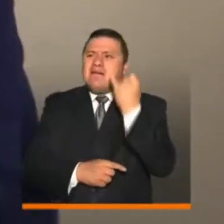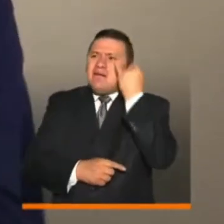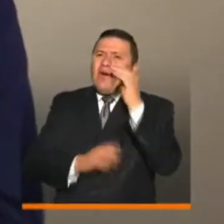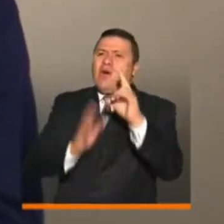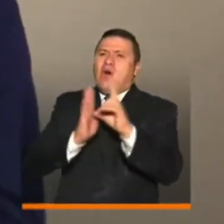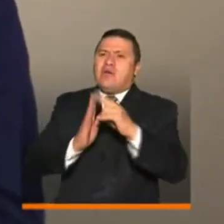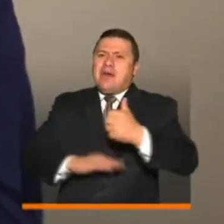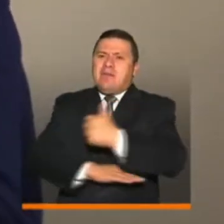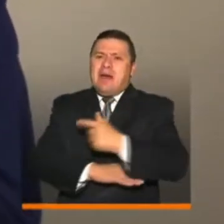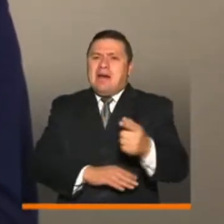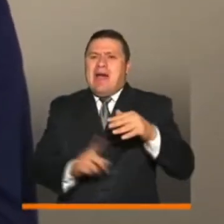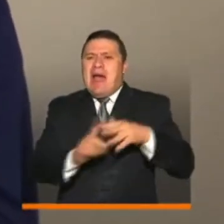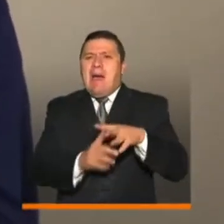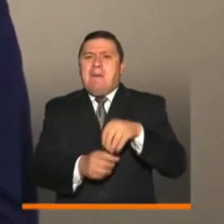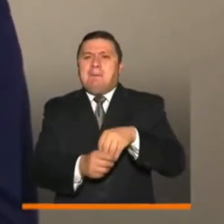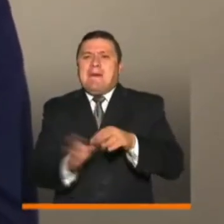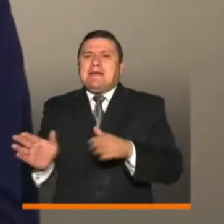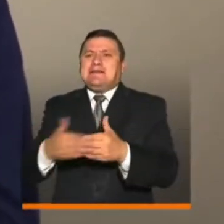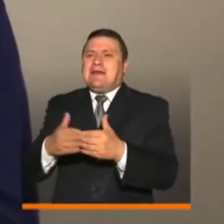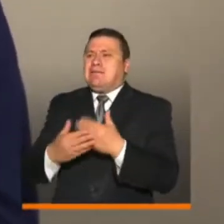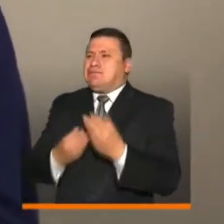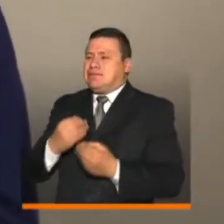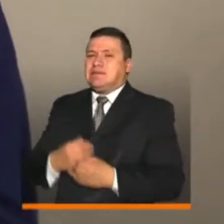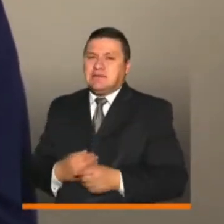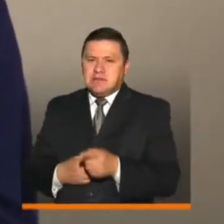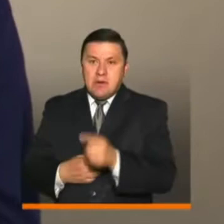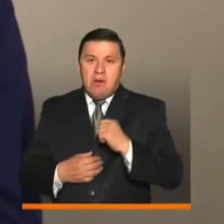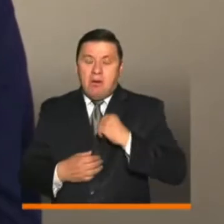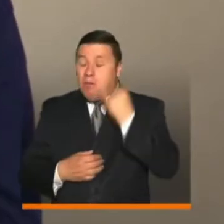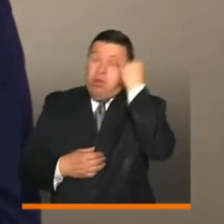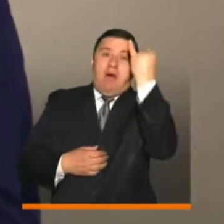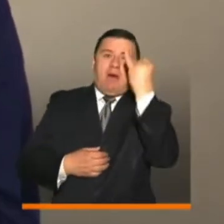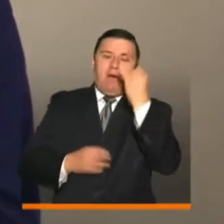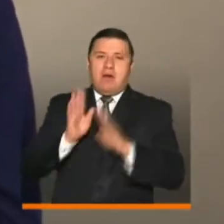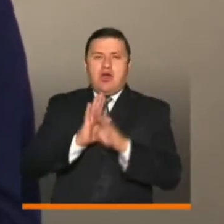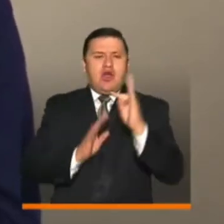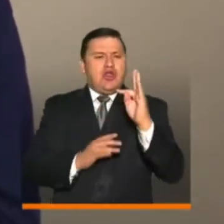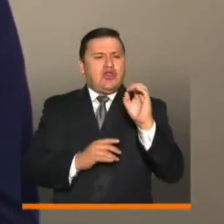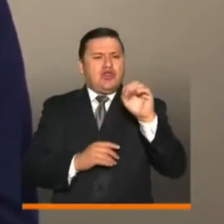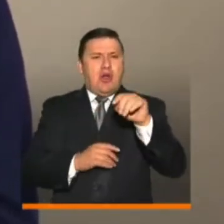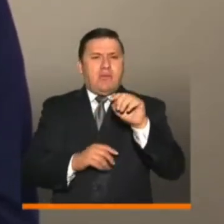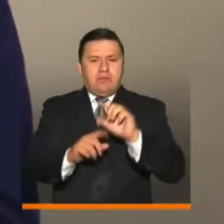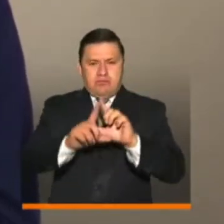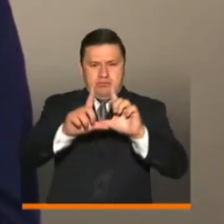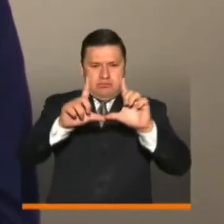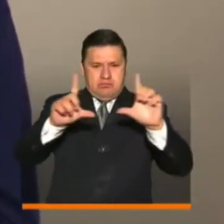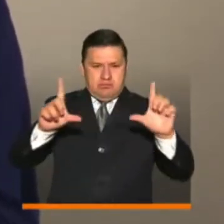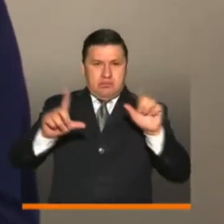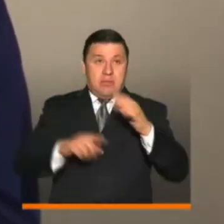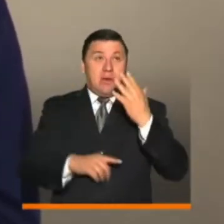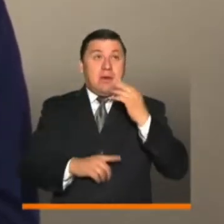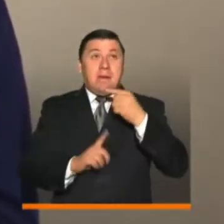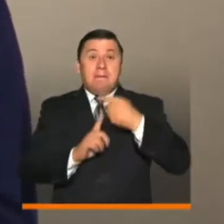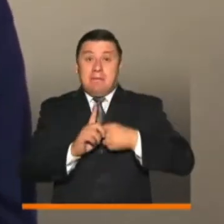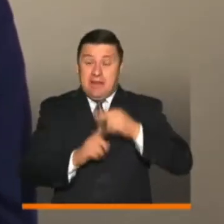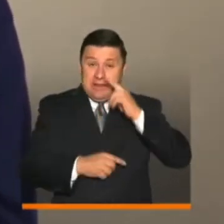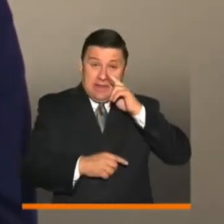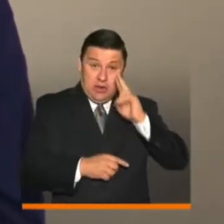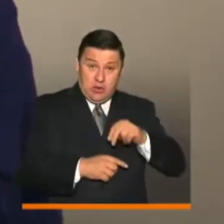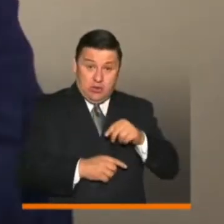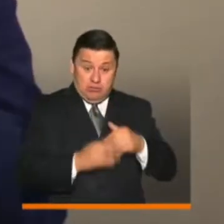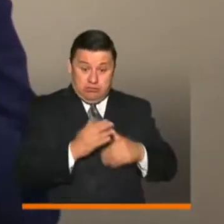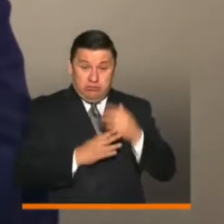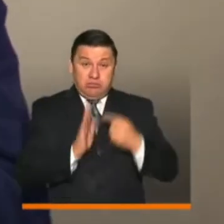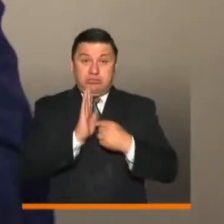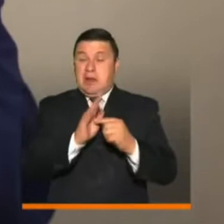de hoteles y bares. Y uno de los emprendedores ganadores de ese proceso fue Top Brand, una plataforma que en el mes de junio presentaremos al